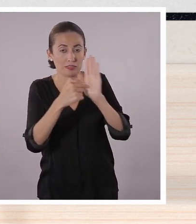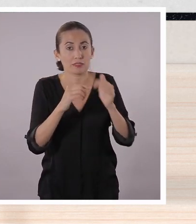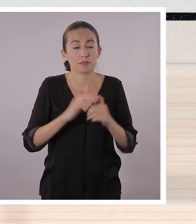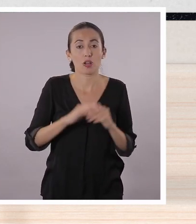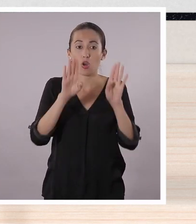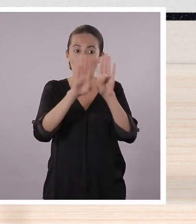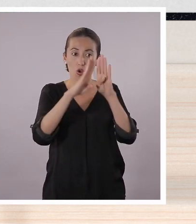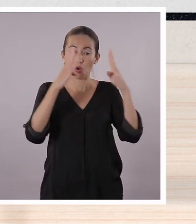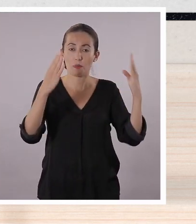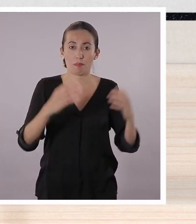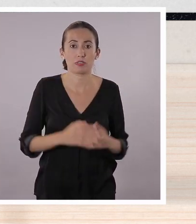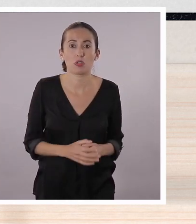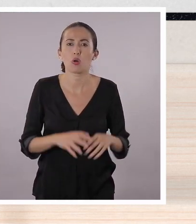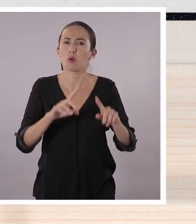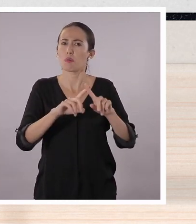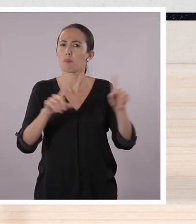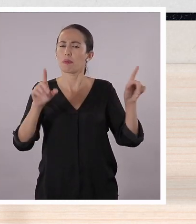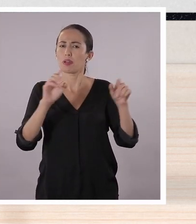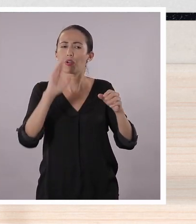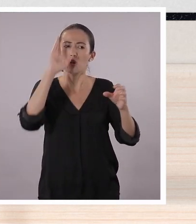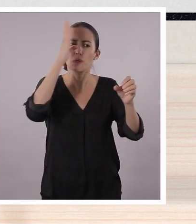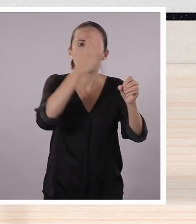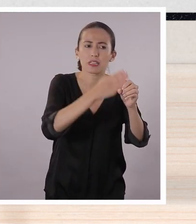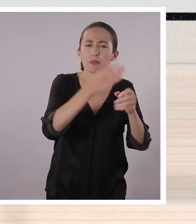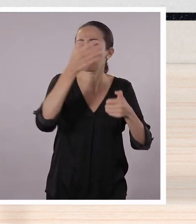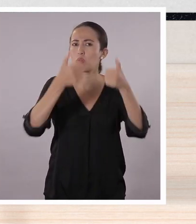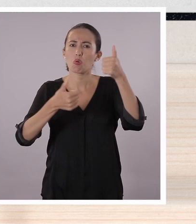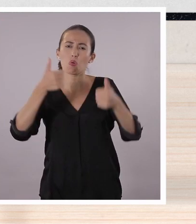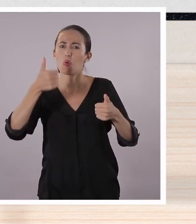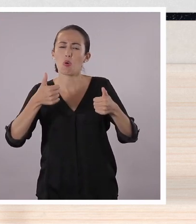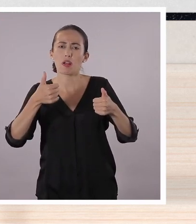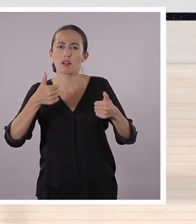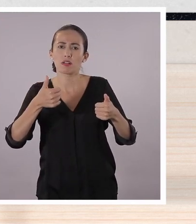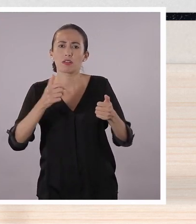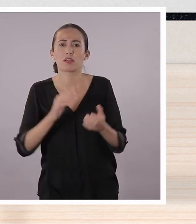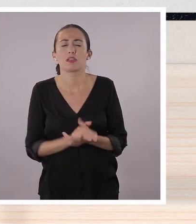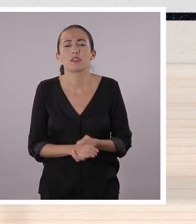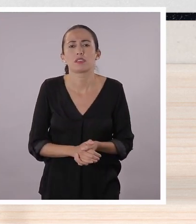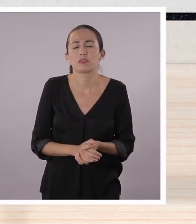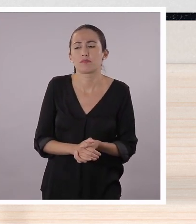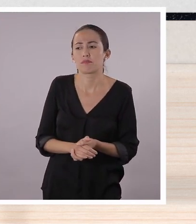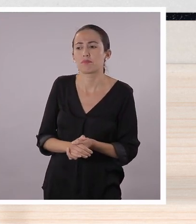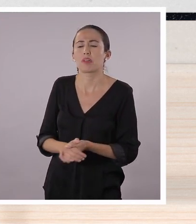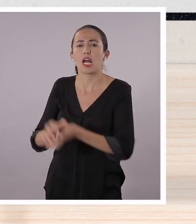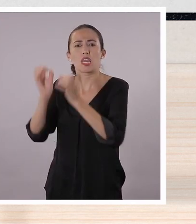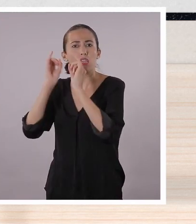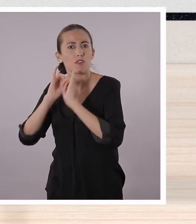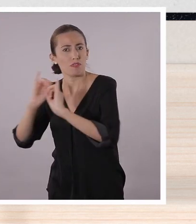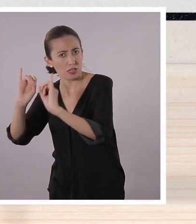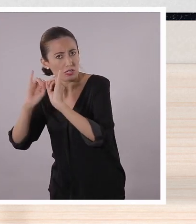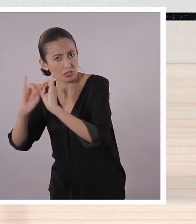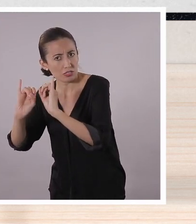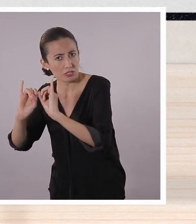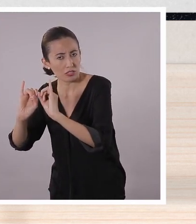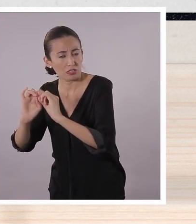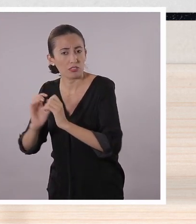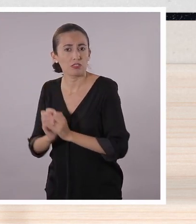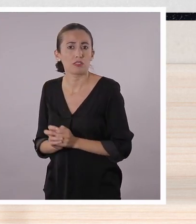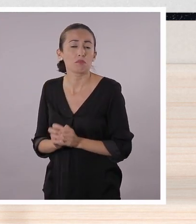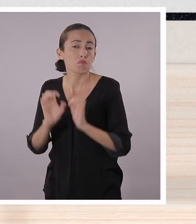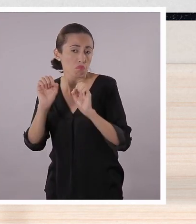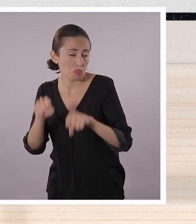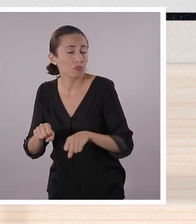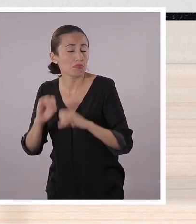presentes en nuestro país. Sin embargo, ¿cuál será su objetivo? Ayúdenme a descifrarlo. ¿Será entretener? ¿Qué opinan?